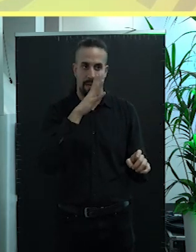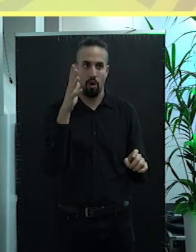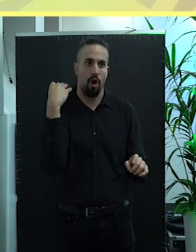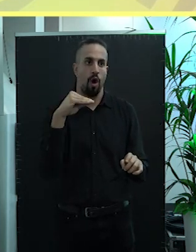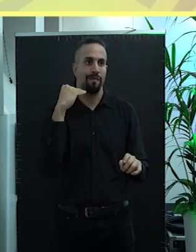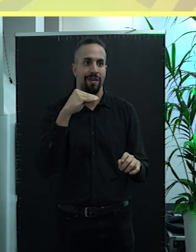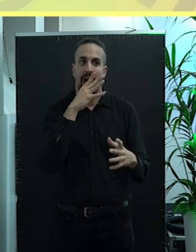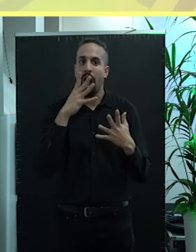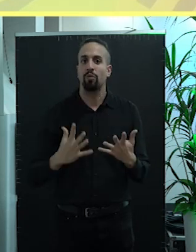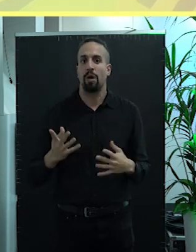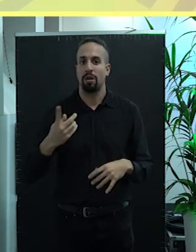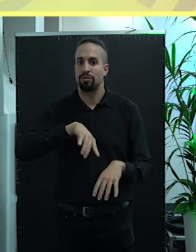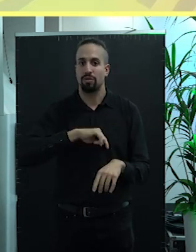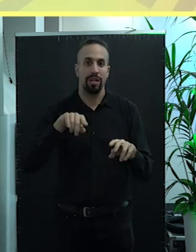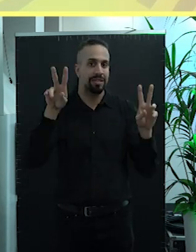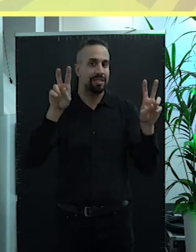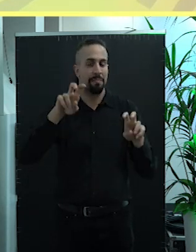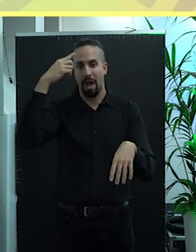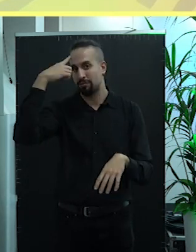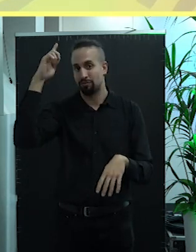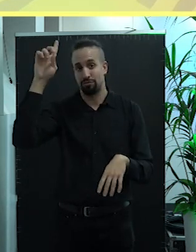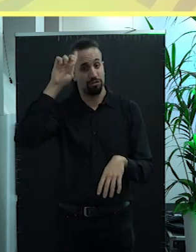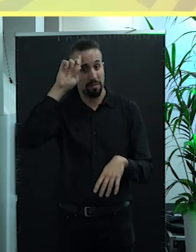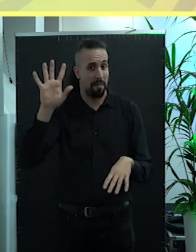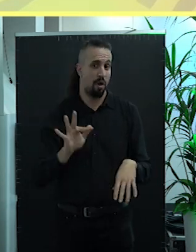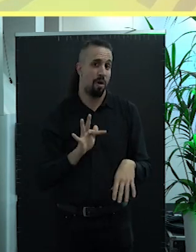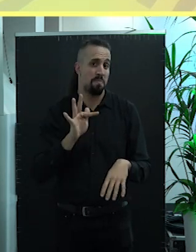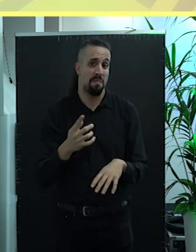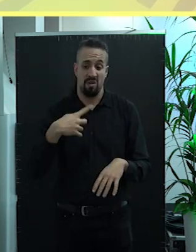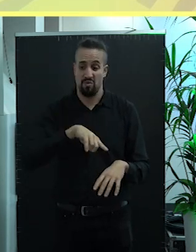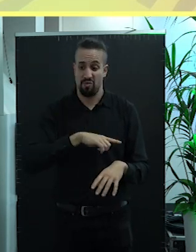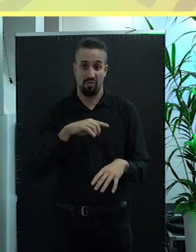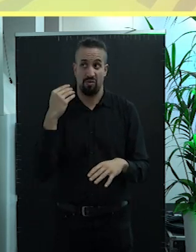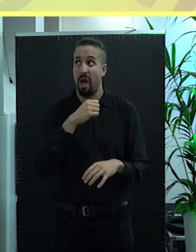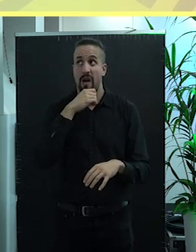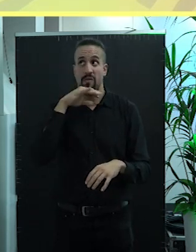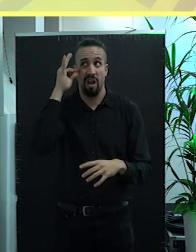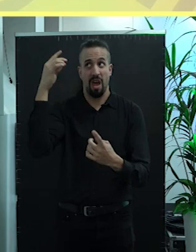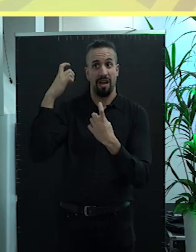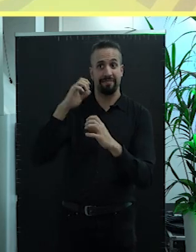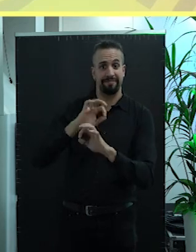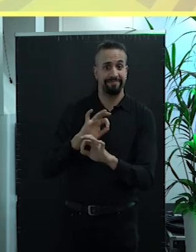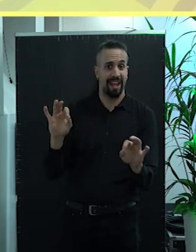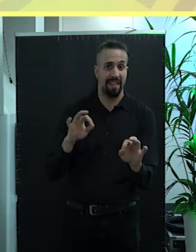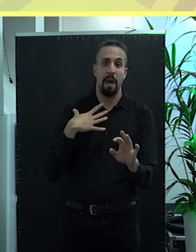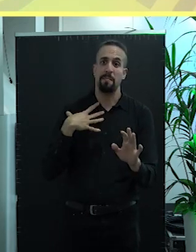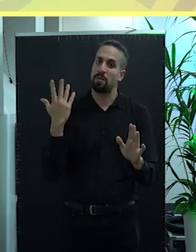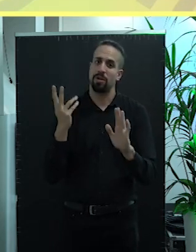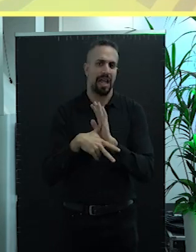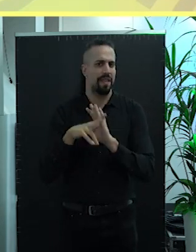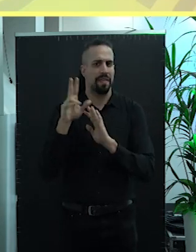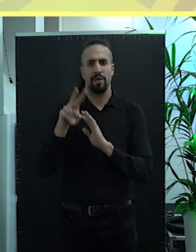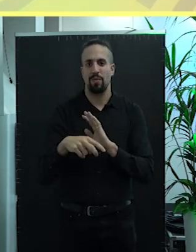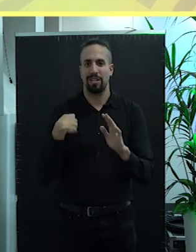jóvenes no sepamos esto tan bonito y no hayamos aprendido de nuestras abuelas pero bueno nunca es tarde y